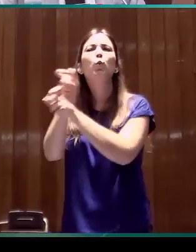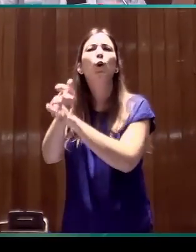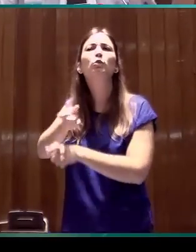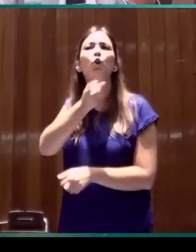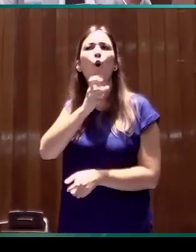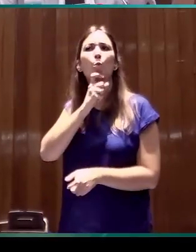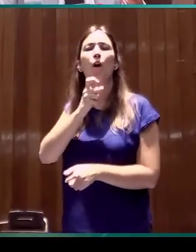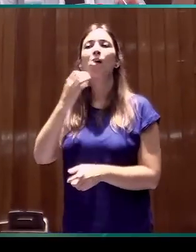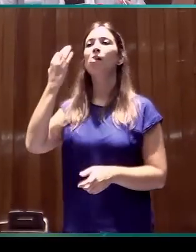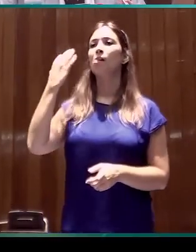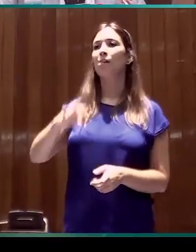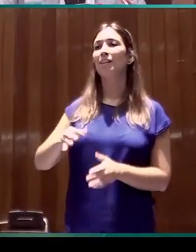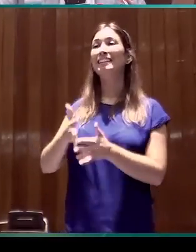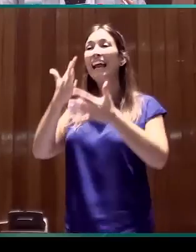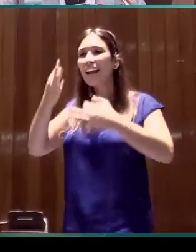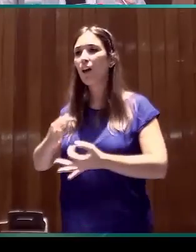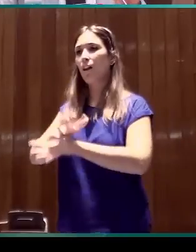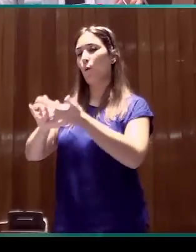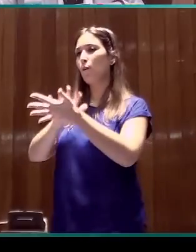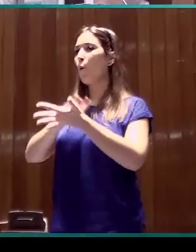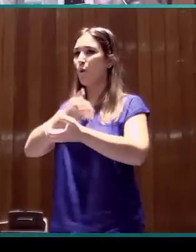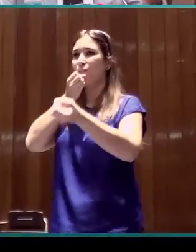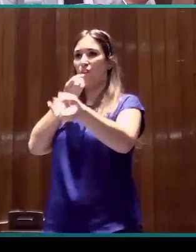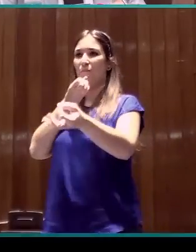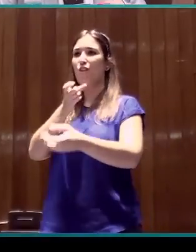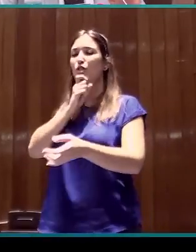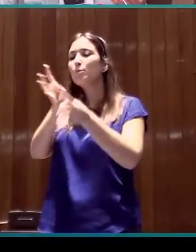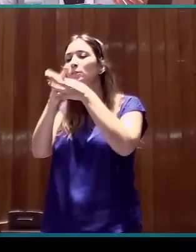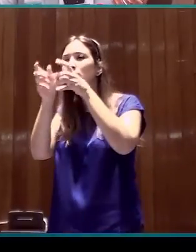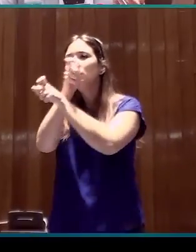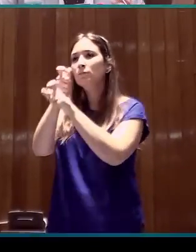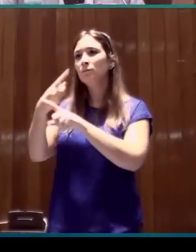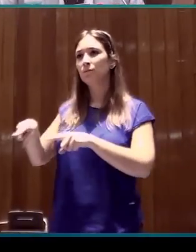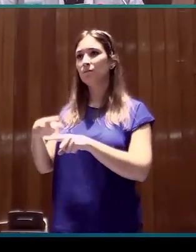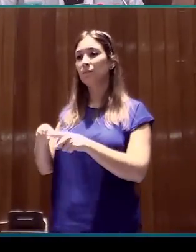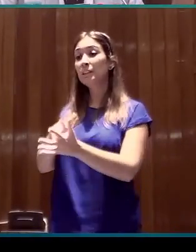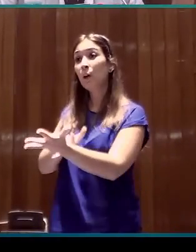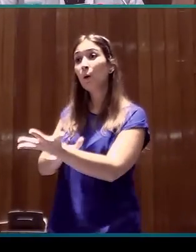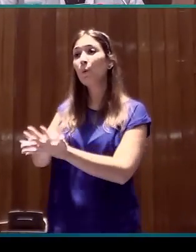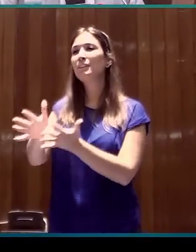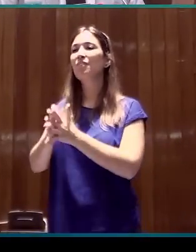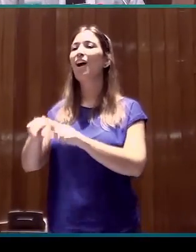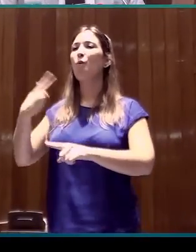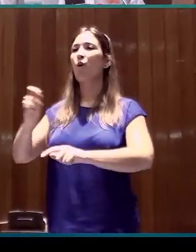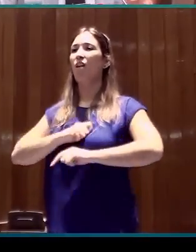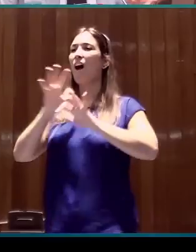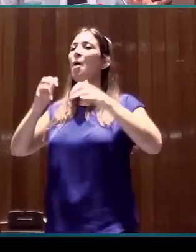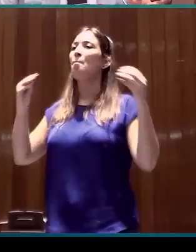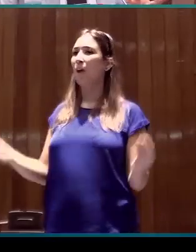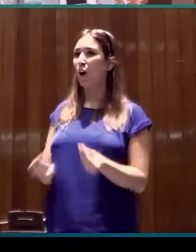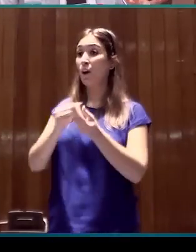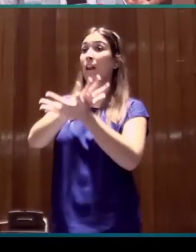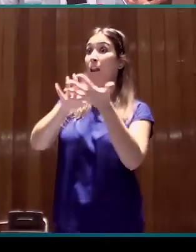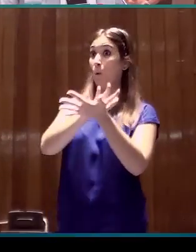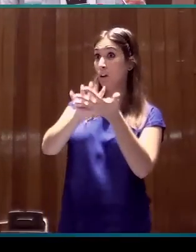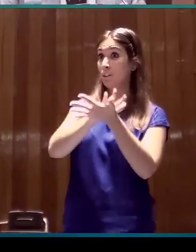reflejamos mejor la estructura real de la lengua de signos, lo cual tiene que repercutir en un mejor aprendizaje tanto de esta,